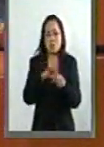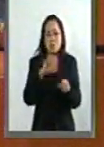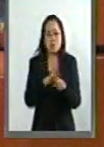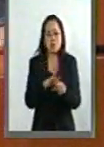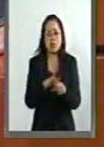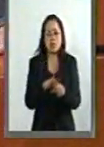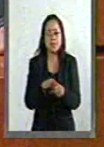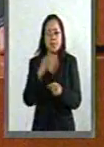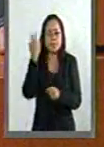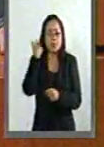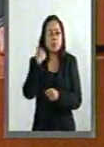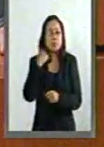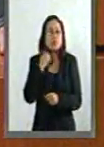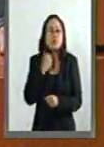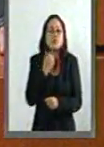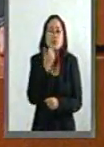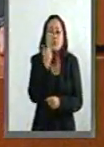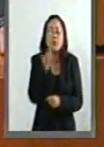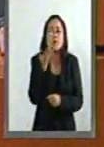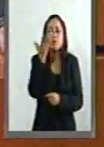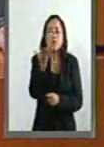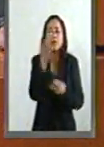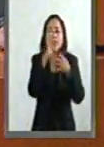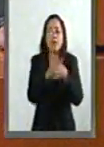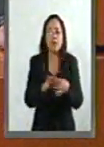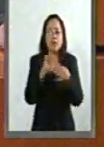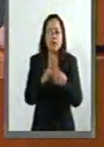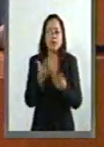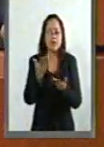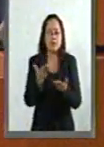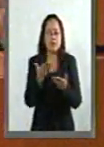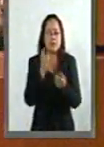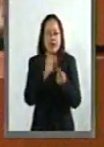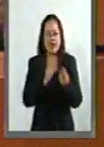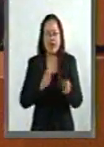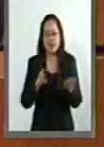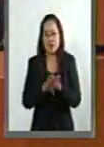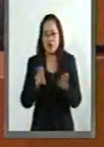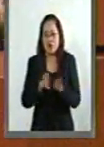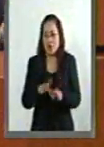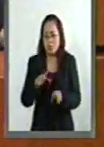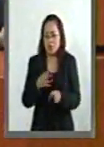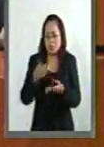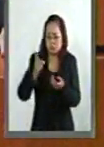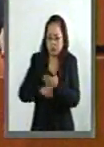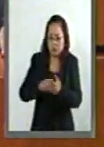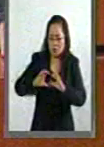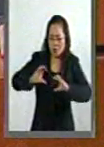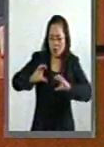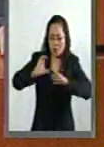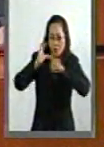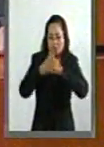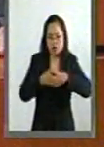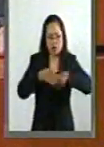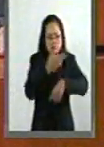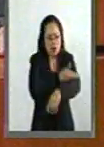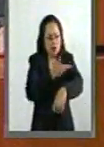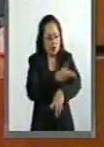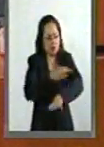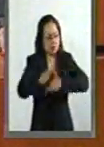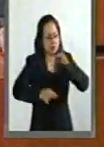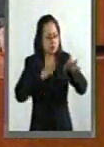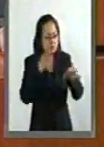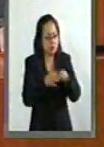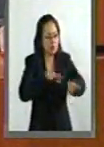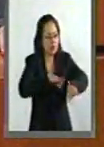manera que quisiera primero describir la forma en la que se trabajó en la comisión para llegar al dictamen que hoy se presenta